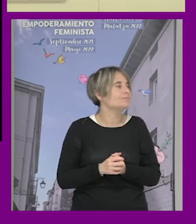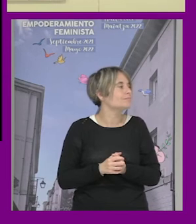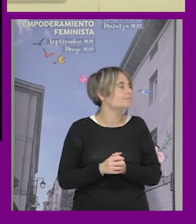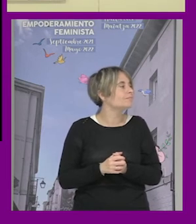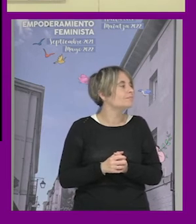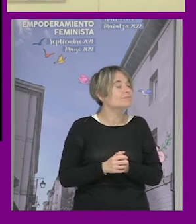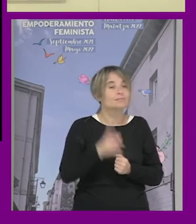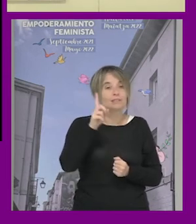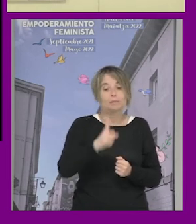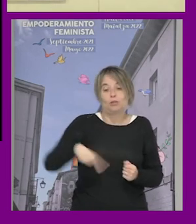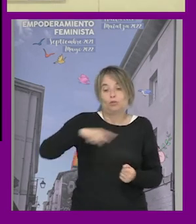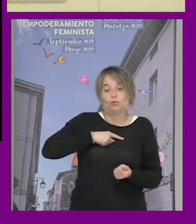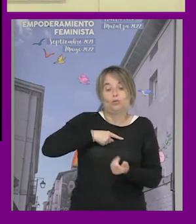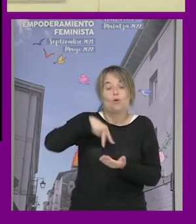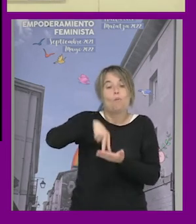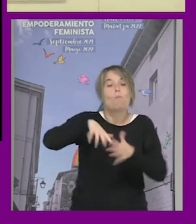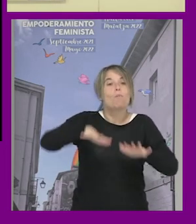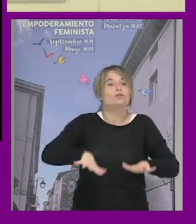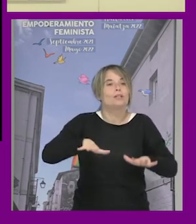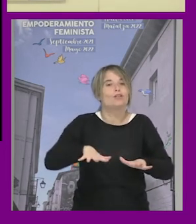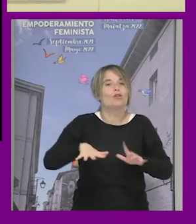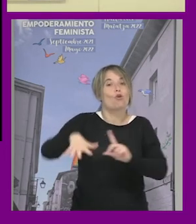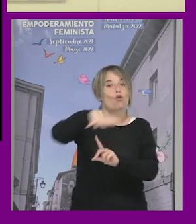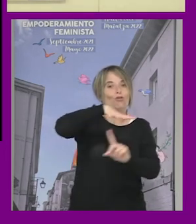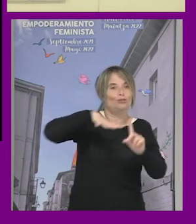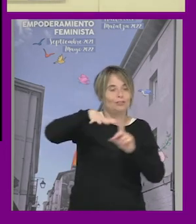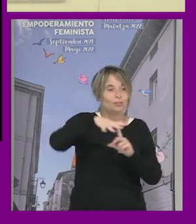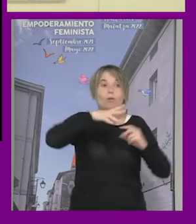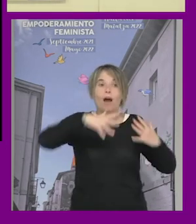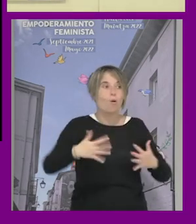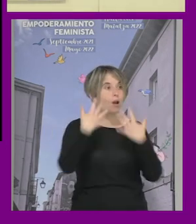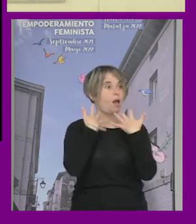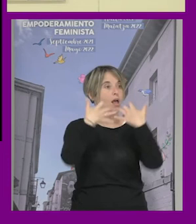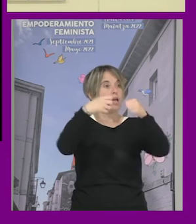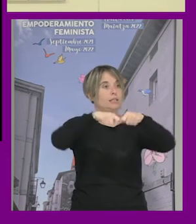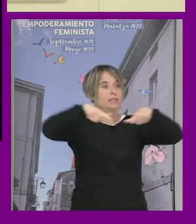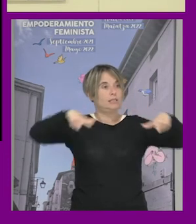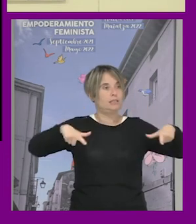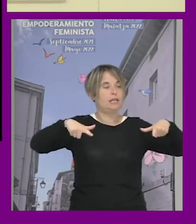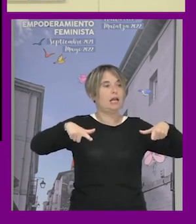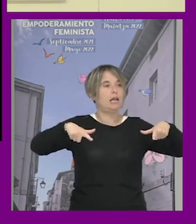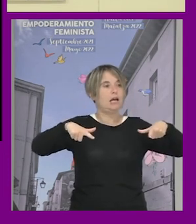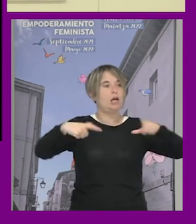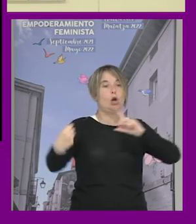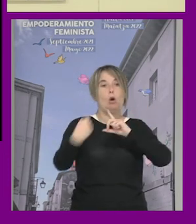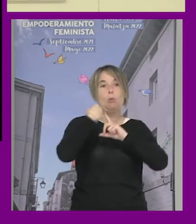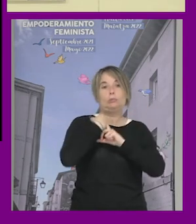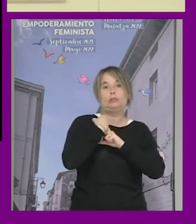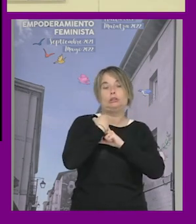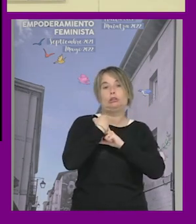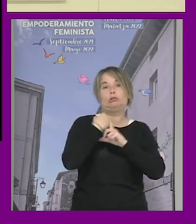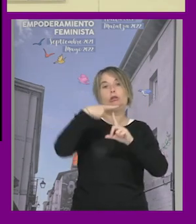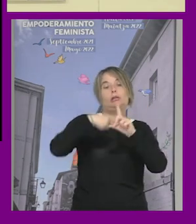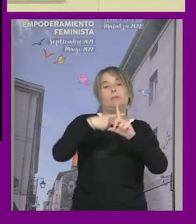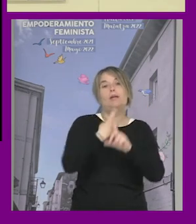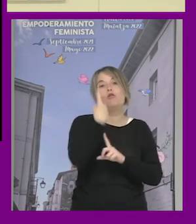nuestra posición tiene un carácter contextual por tanto ahora mismo en esta sala la el mapa de opresiones es uno y